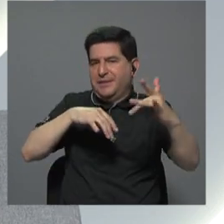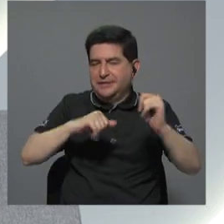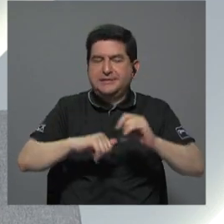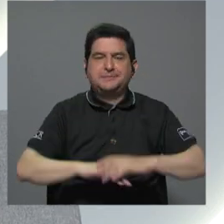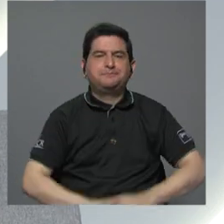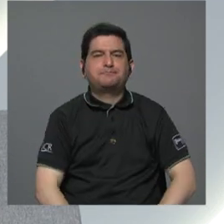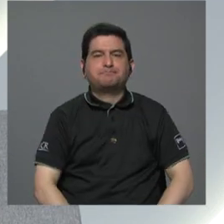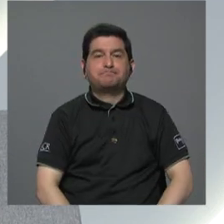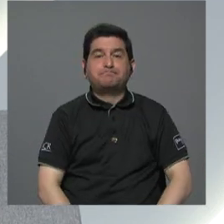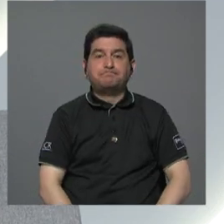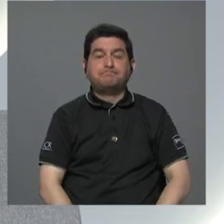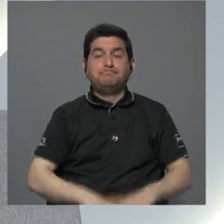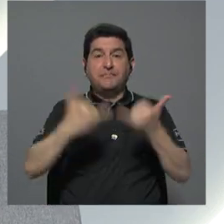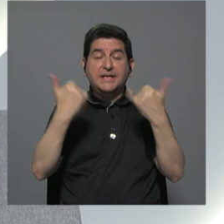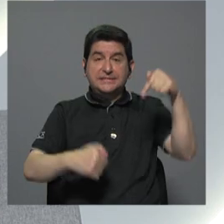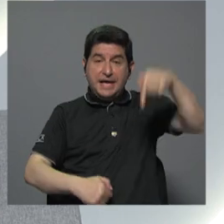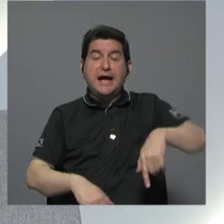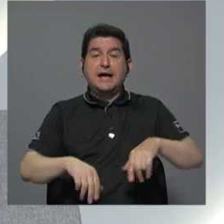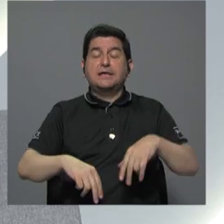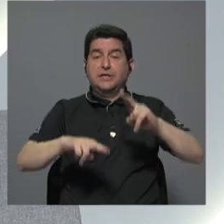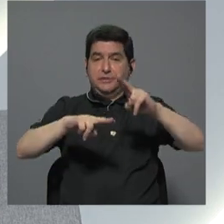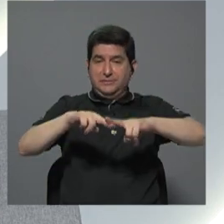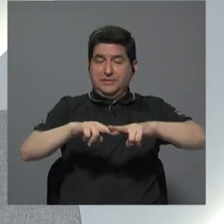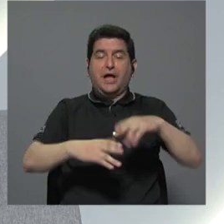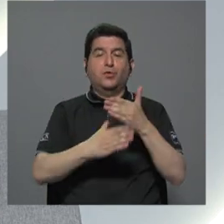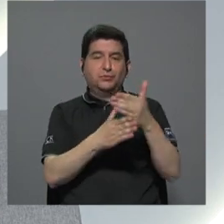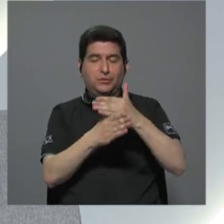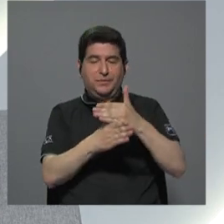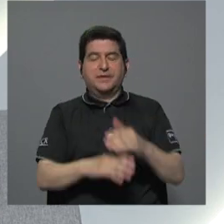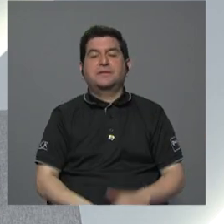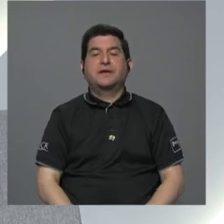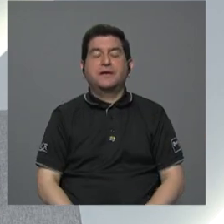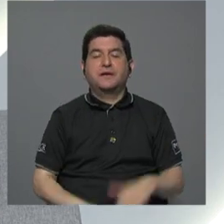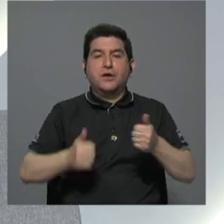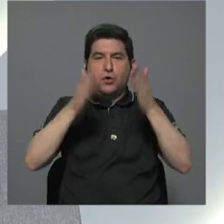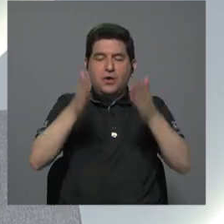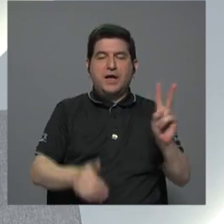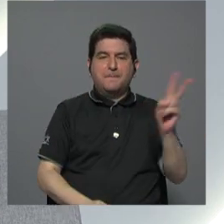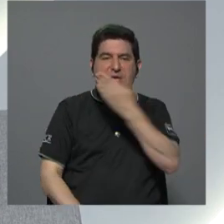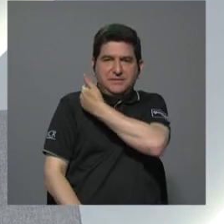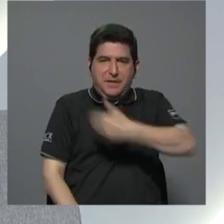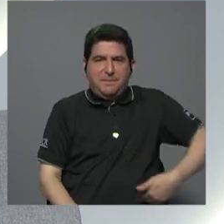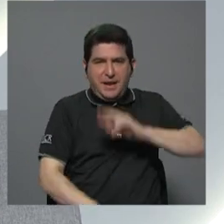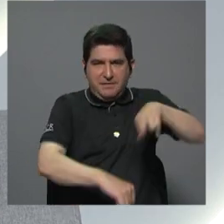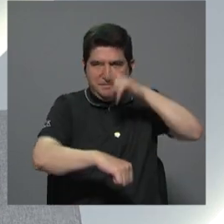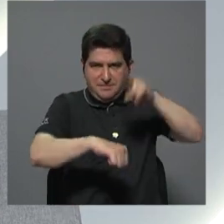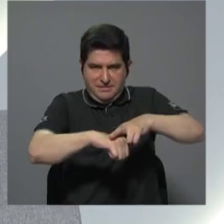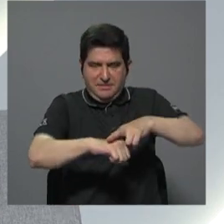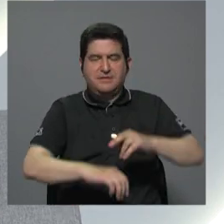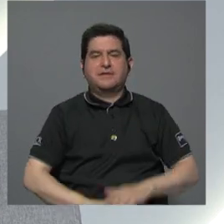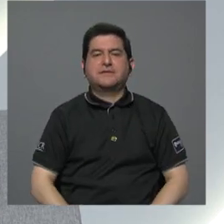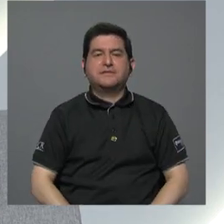Y ya estamos aquí sentados compartiendo con los aspirantes a la vicepresidencia de la República del Partido